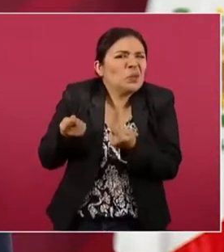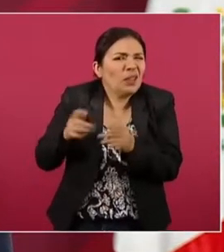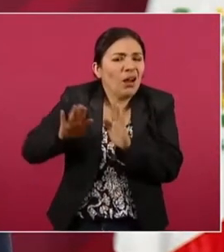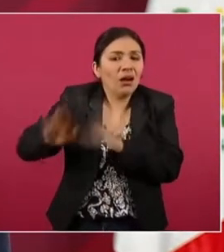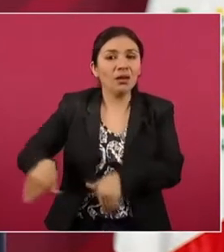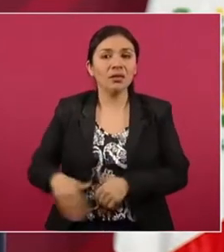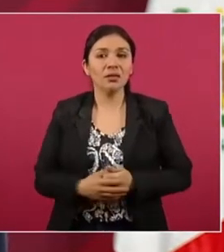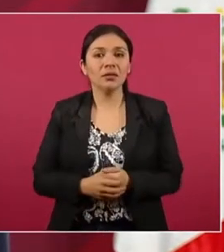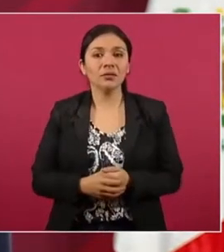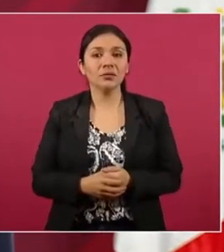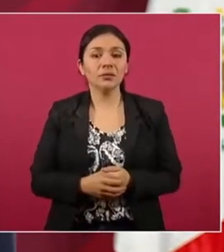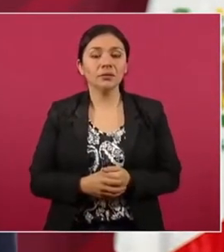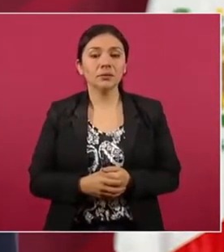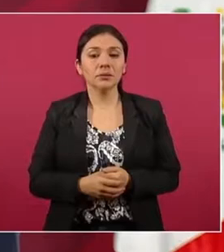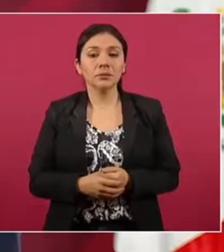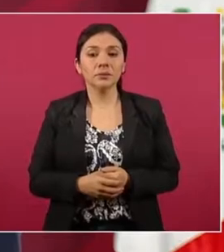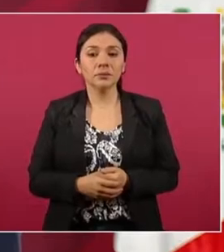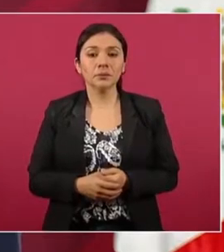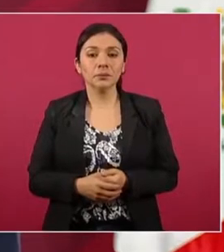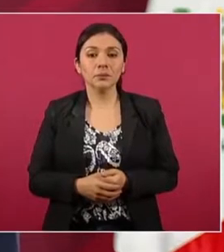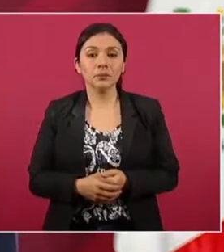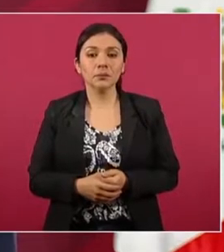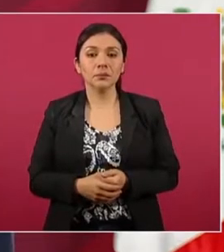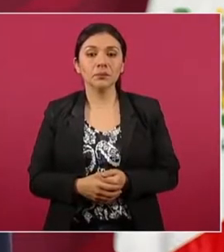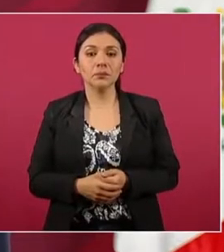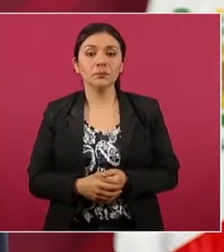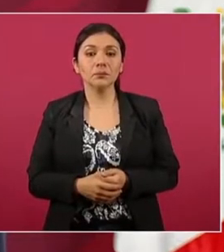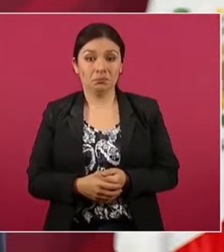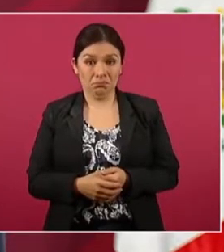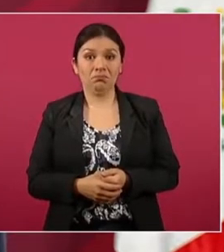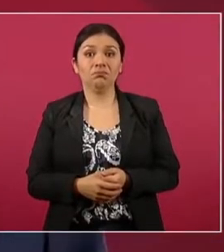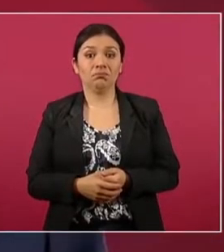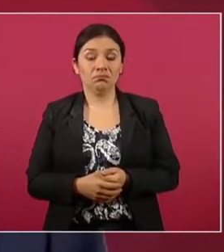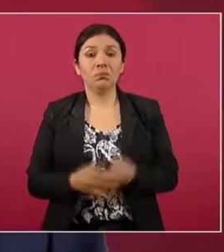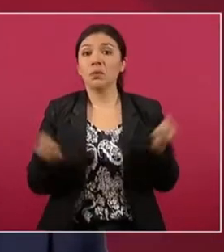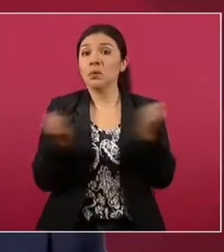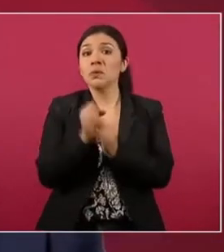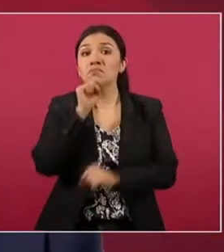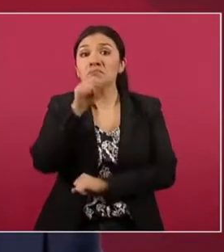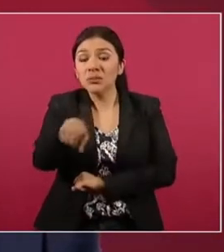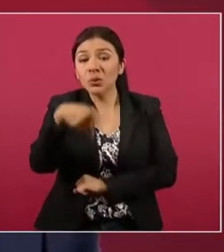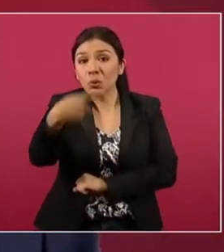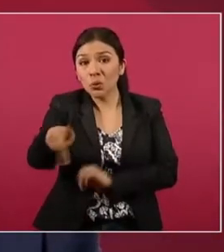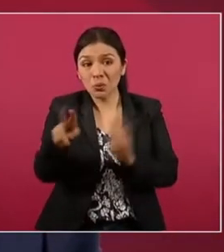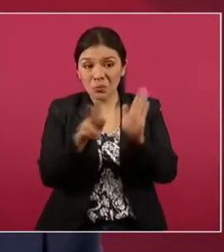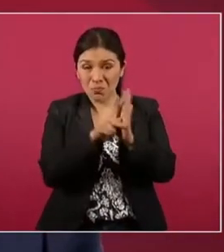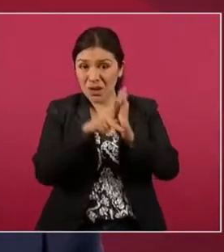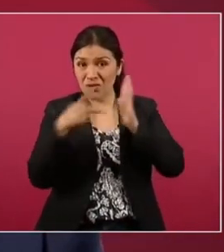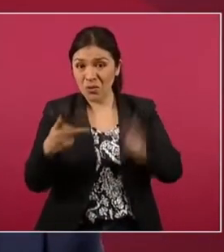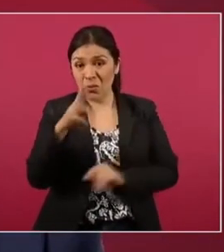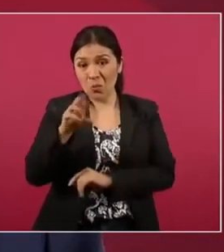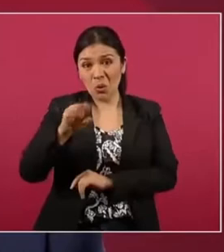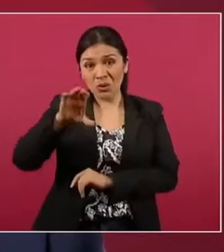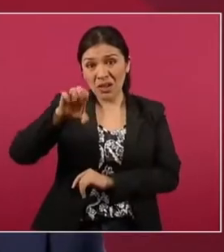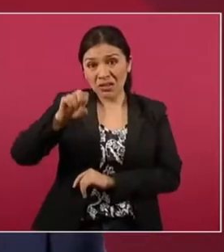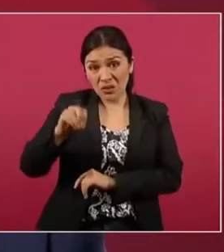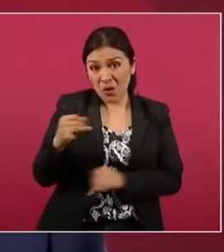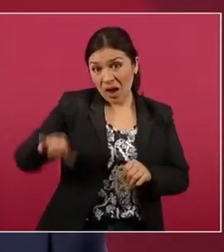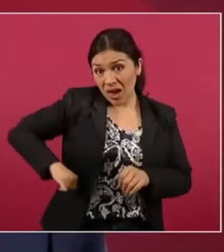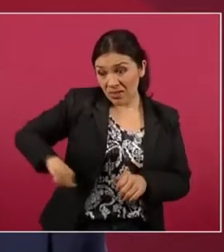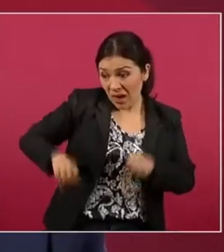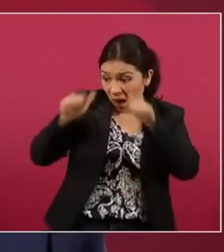le diría que ni a proceso, le interesaba el pueblo,